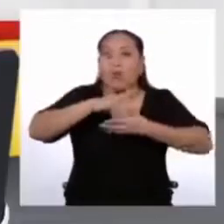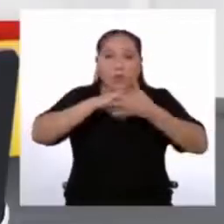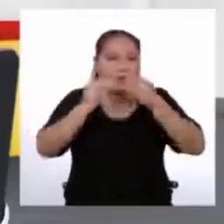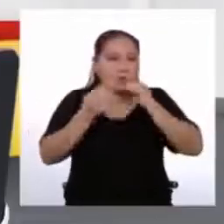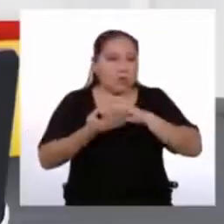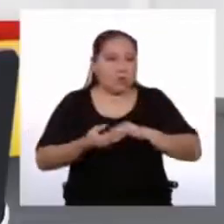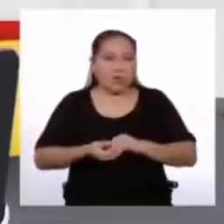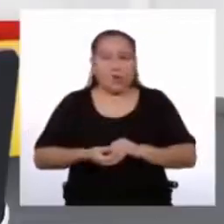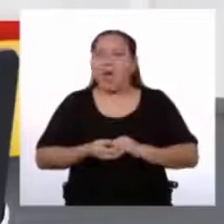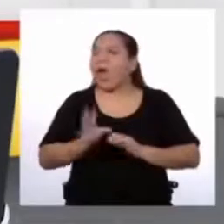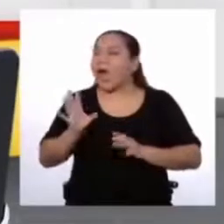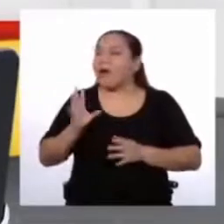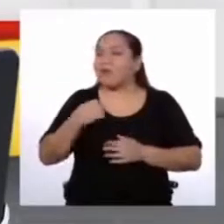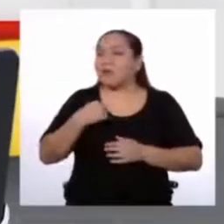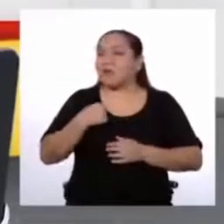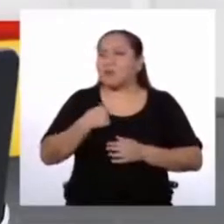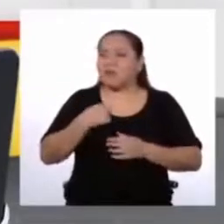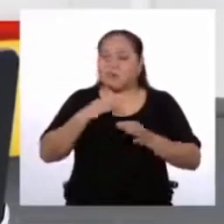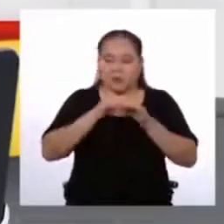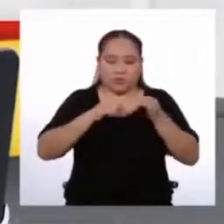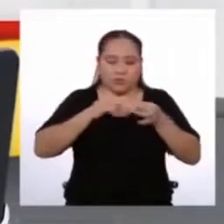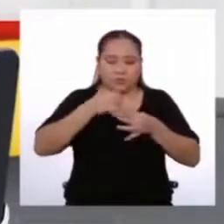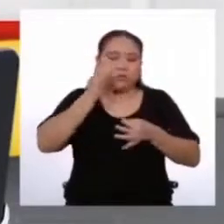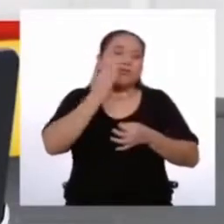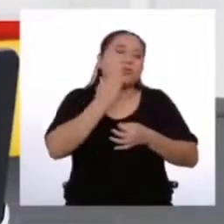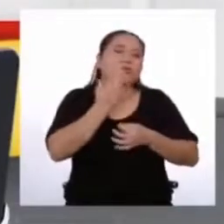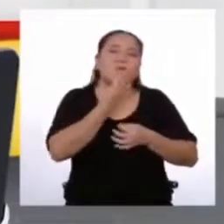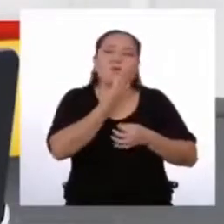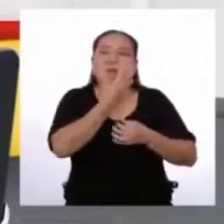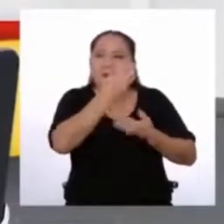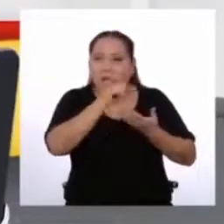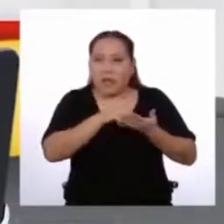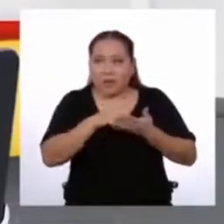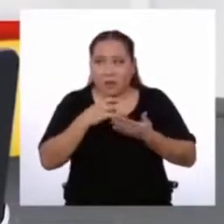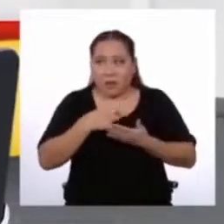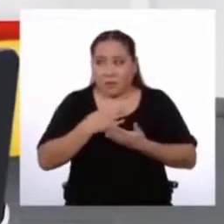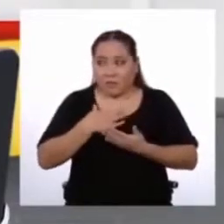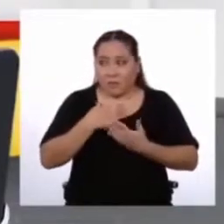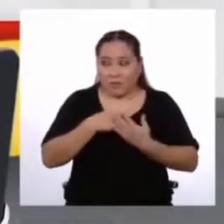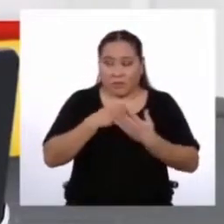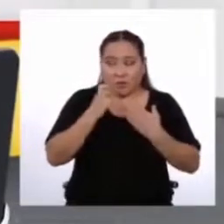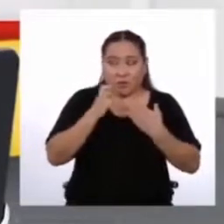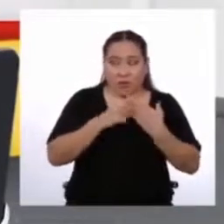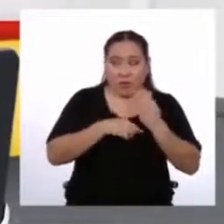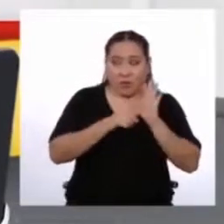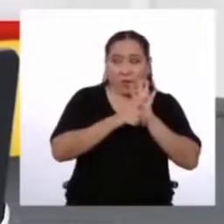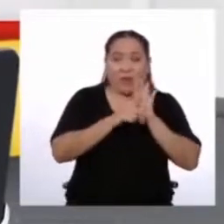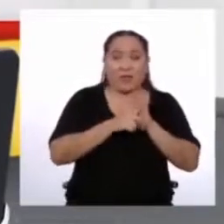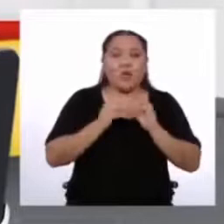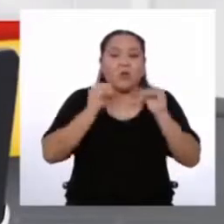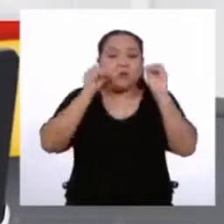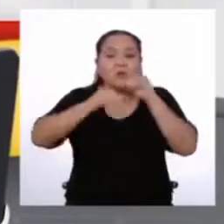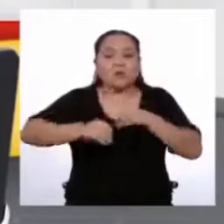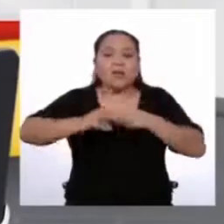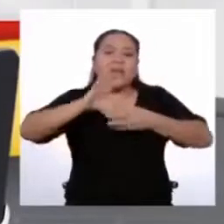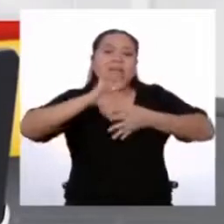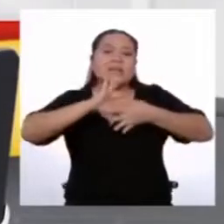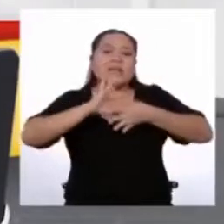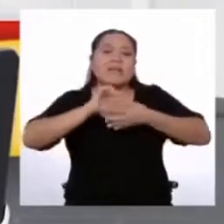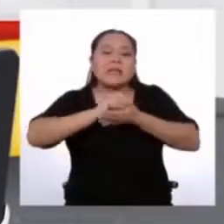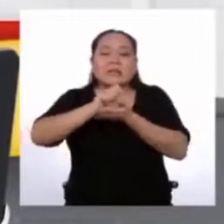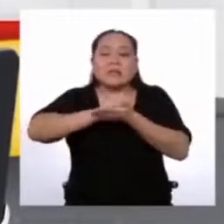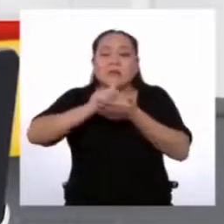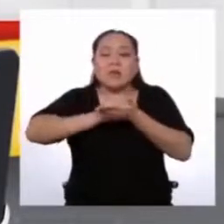Bueno, yo en mi servilleta del... bueno, en mi proyecto de ley en una servilleta Me puse a narrar una bella